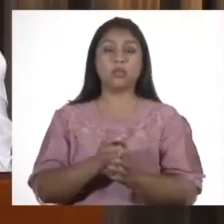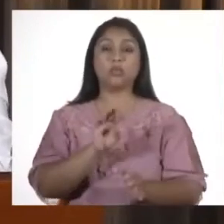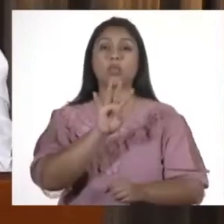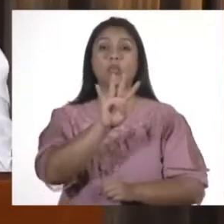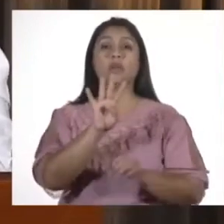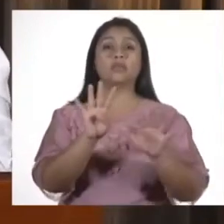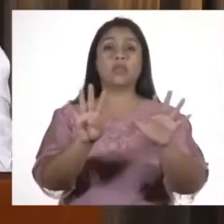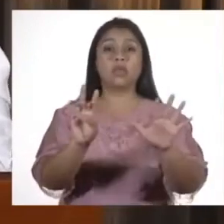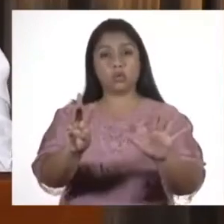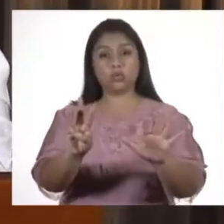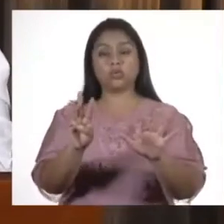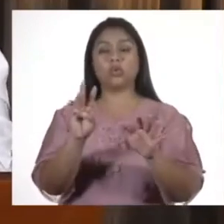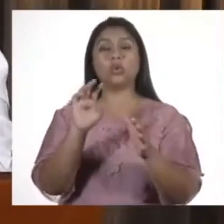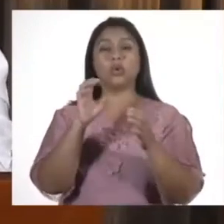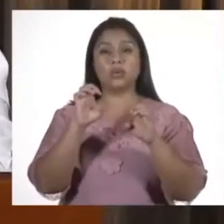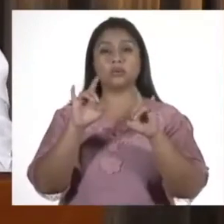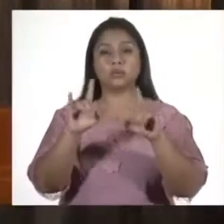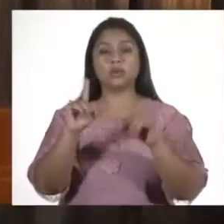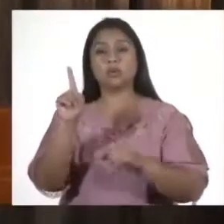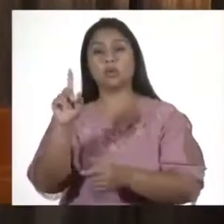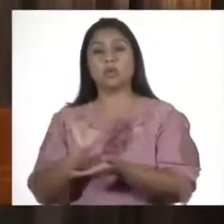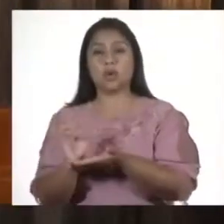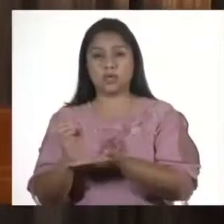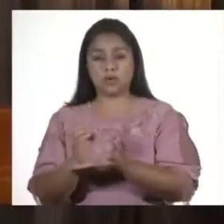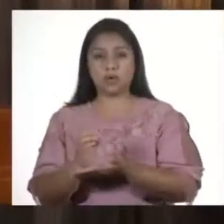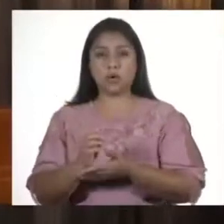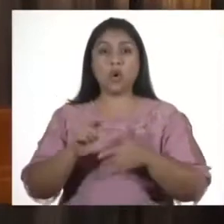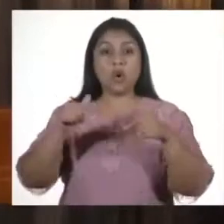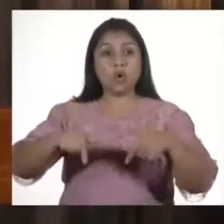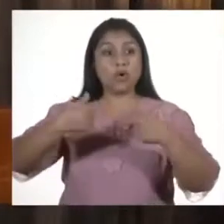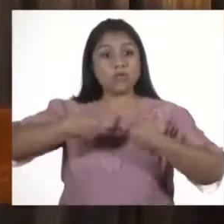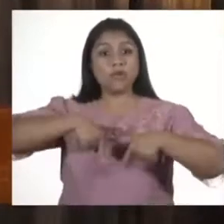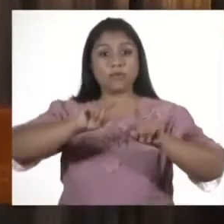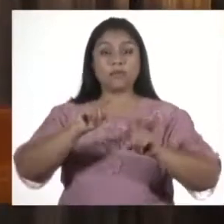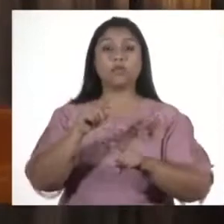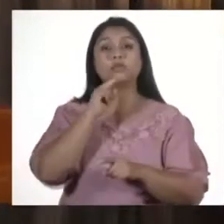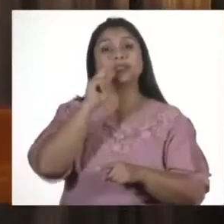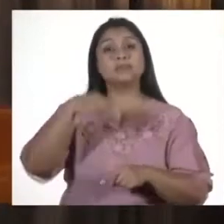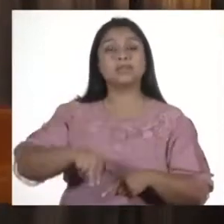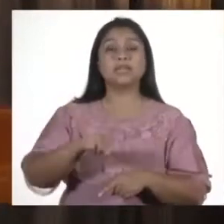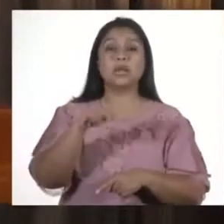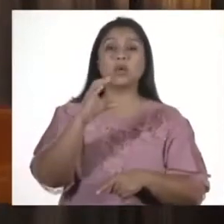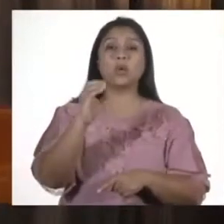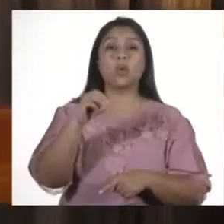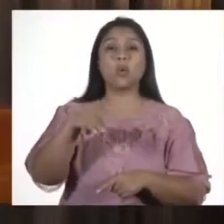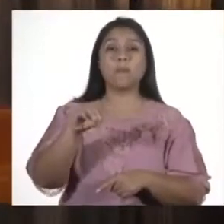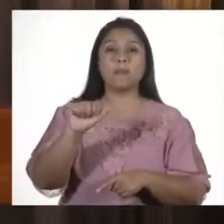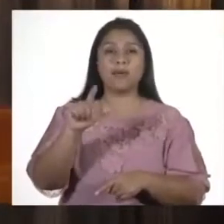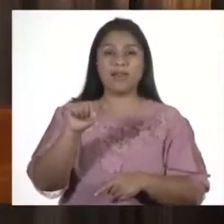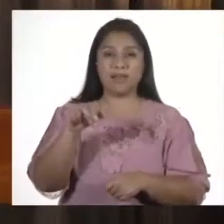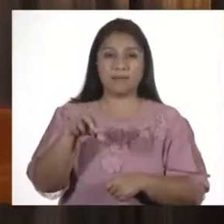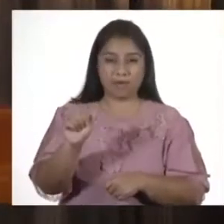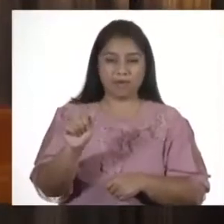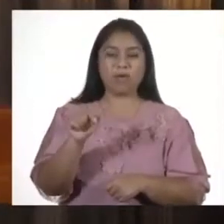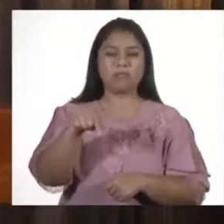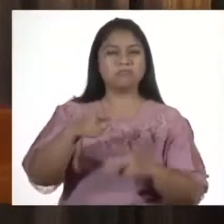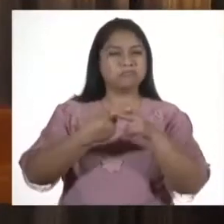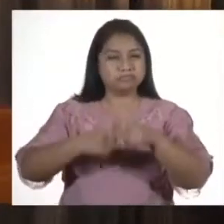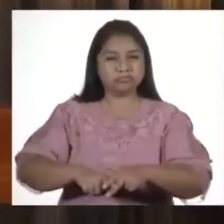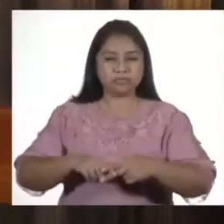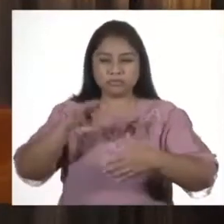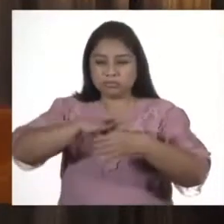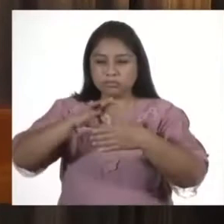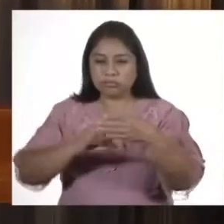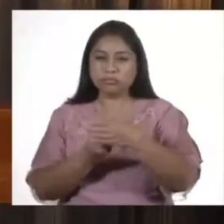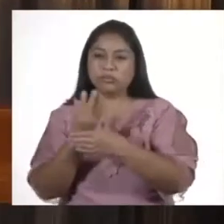en Estados Unidos y 1 en Ecuador. Hoy estuvimos en San Juan Comalapa, en el inicio del programa de huertos urbanos,